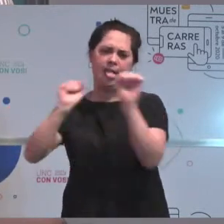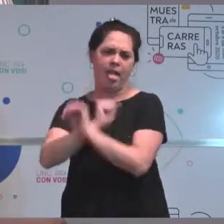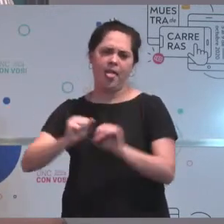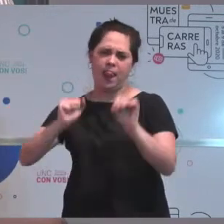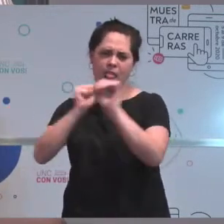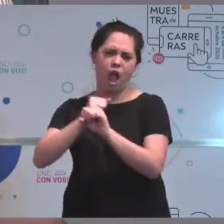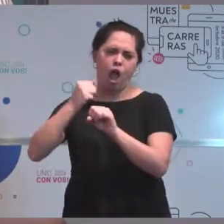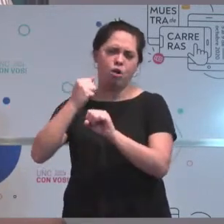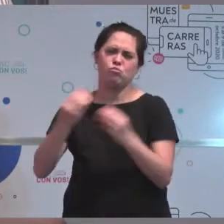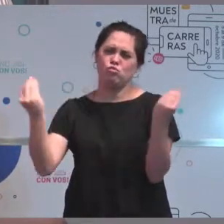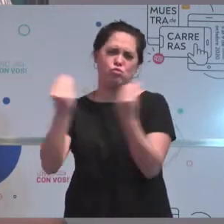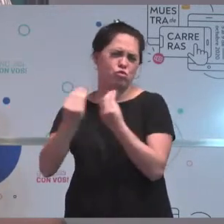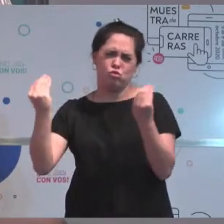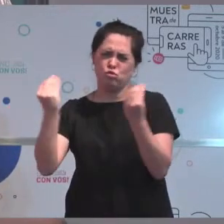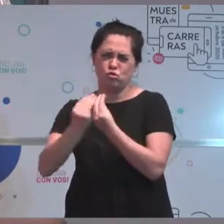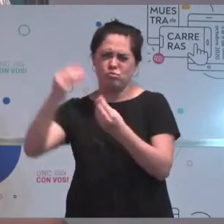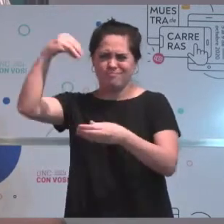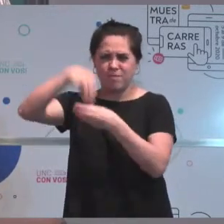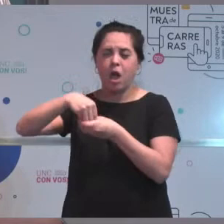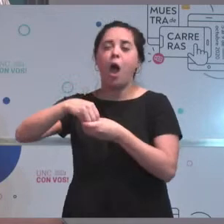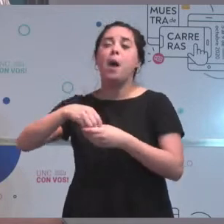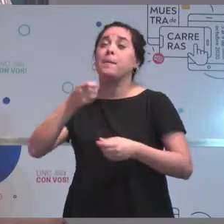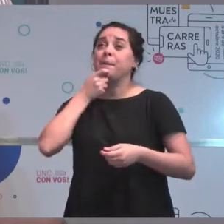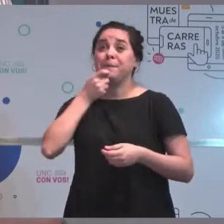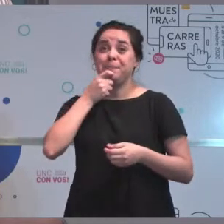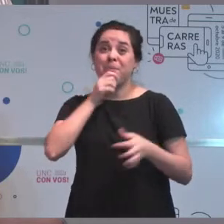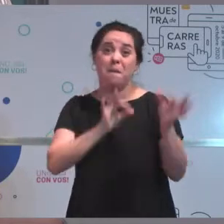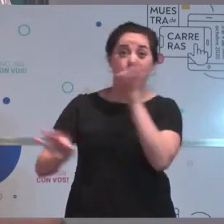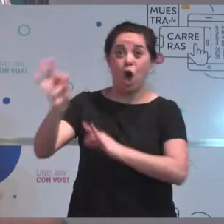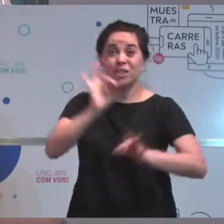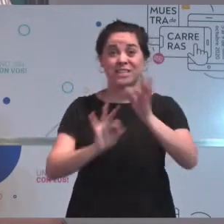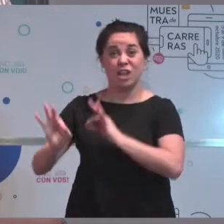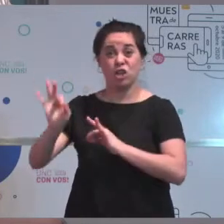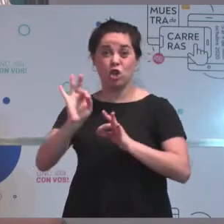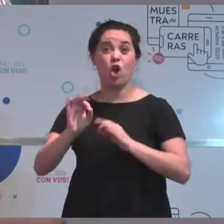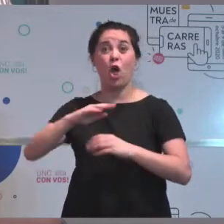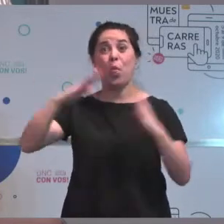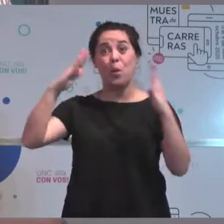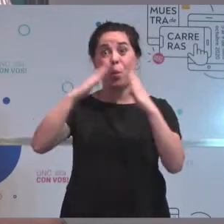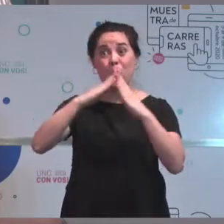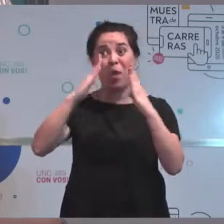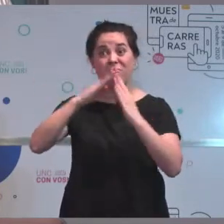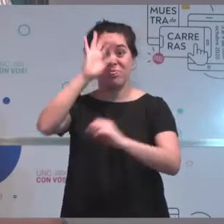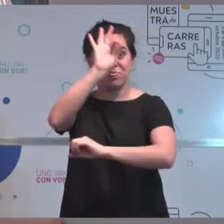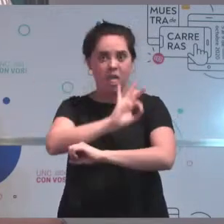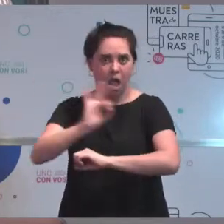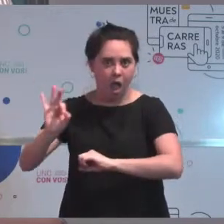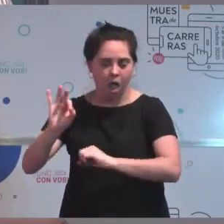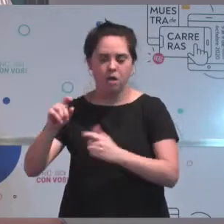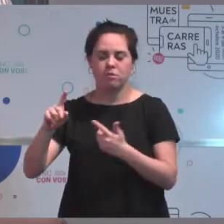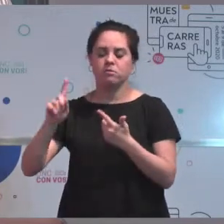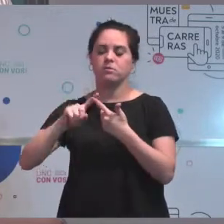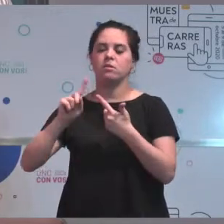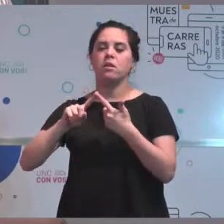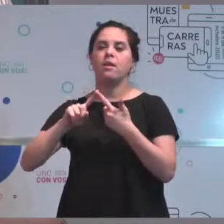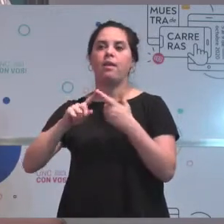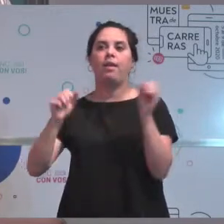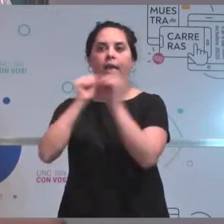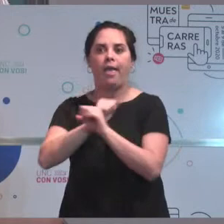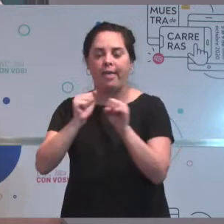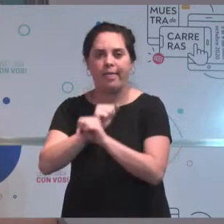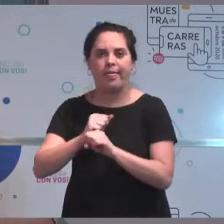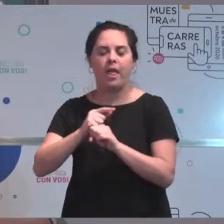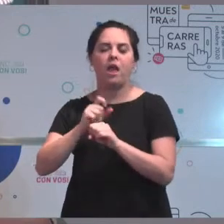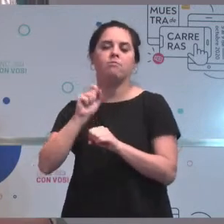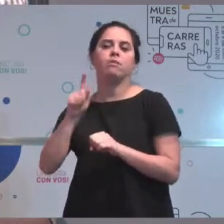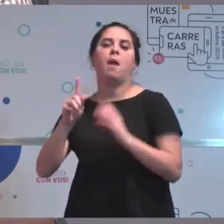proyectos de vivienda, proyectos de obra de ingeniería también, y también durante la ejecución. Durante la